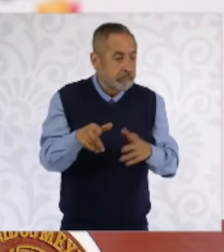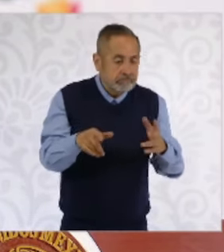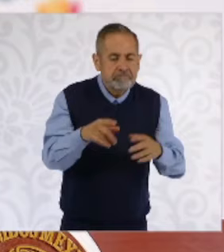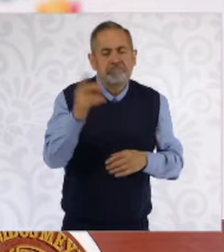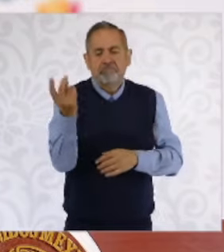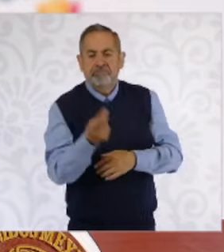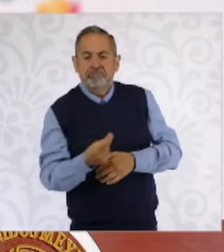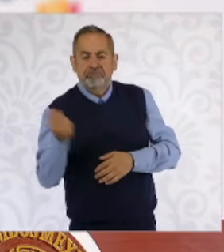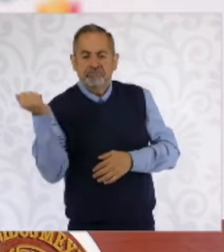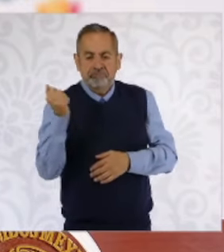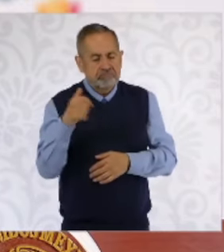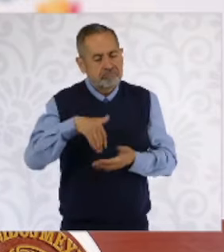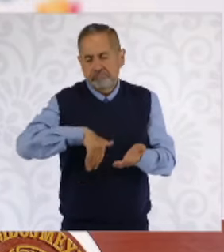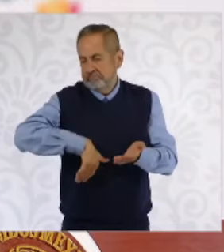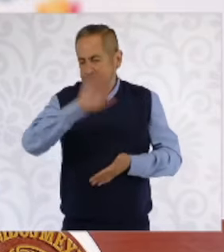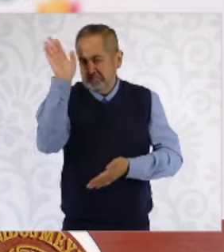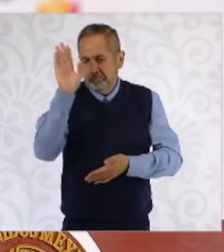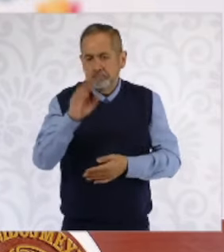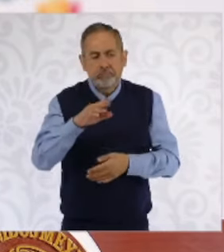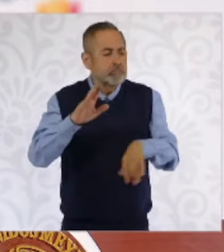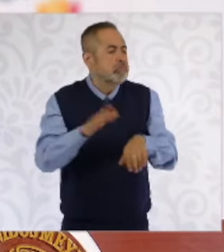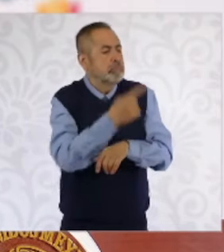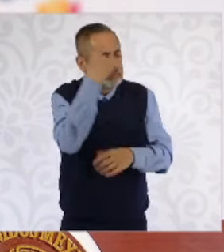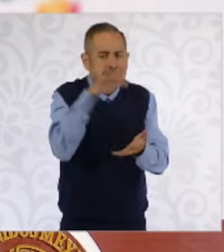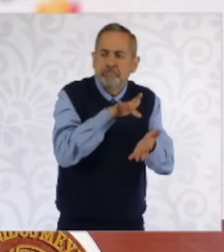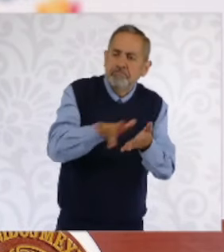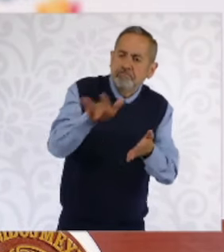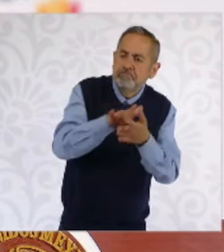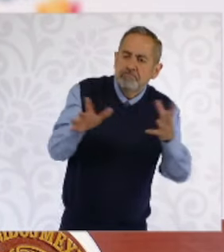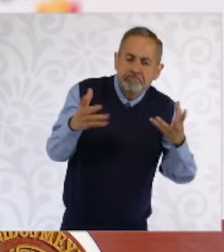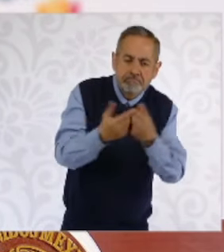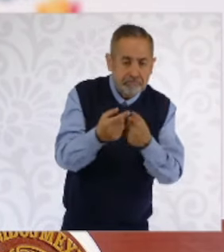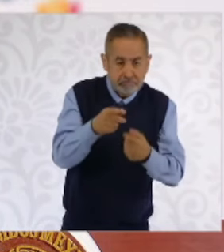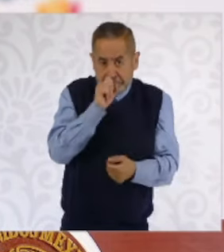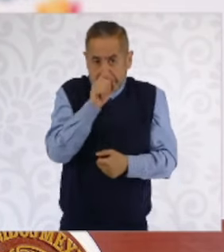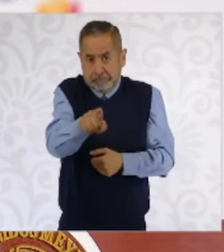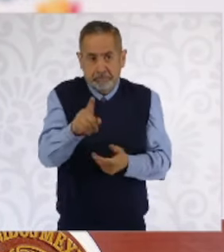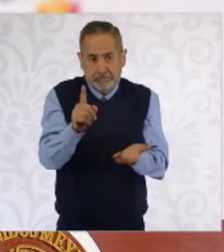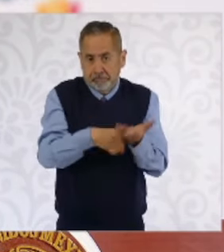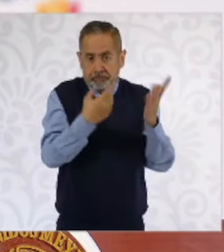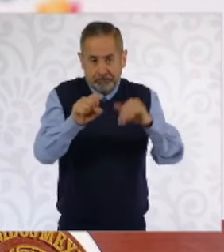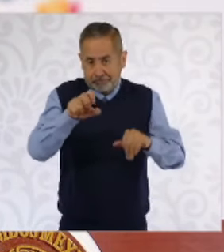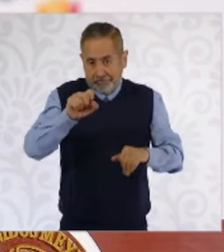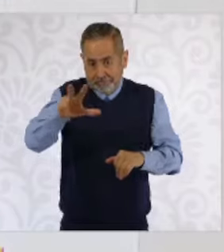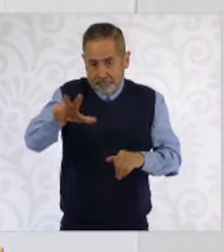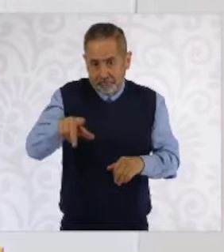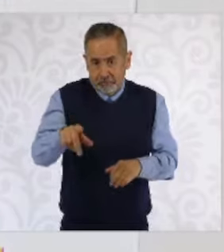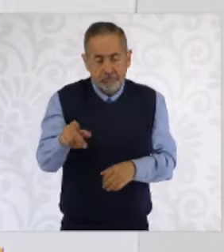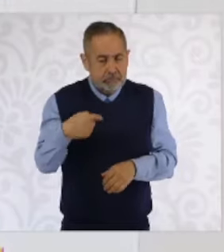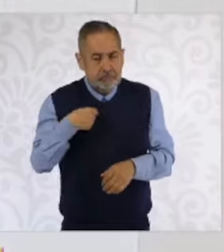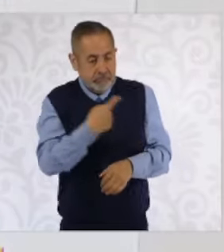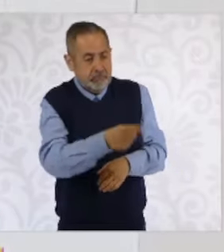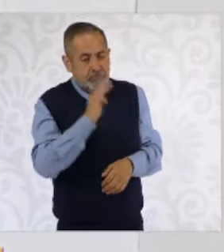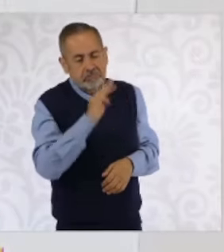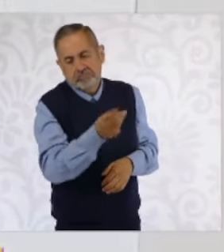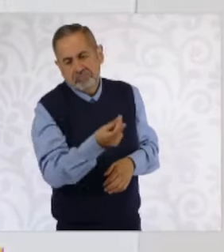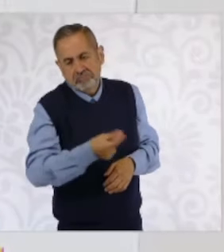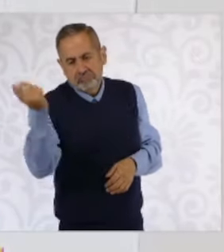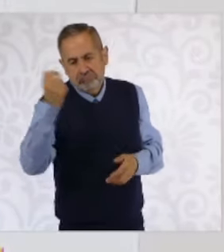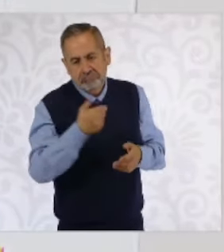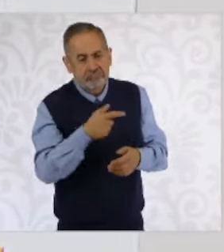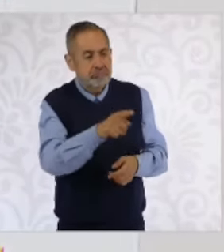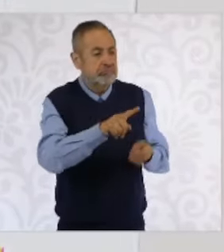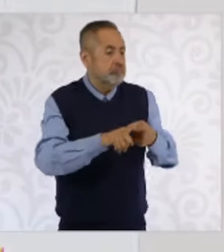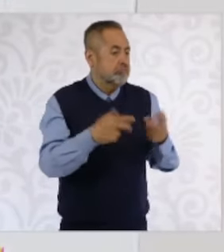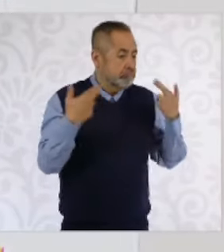del Instituto Politécnico Nacional por haber participado en el movimiento, la expulsaron como maestra y la expulsaron